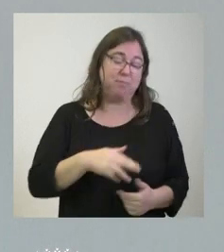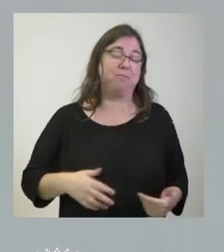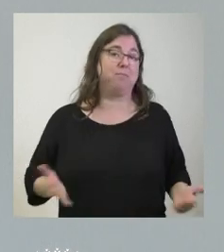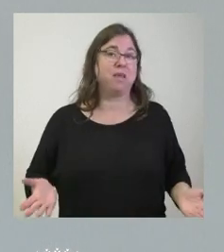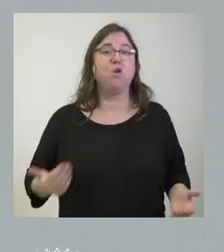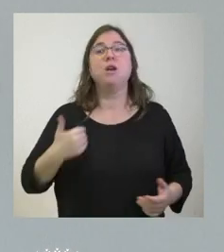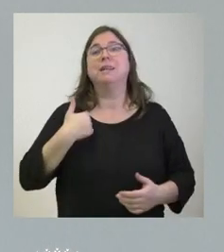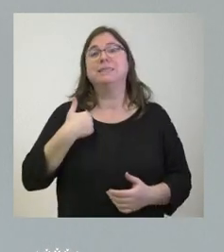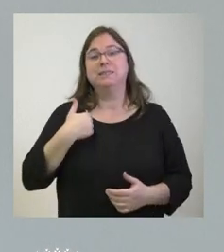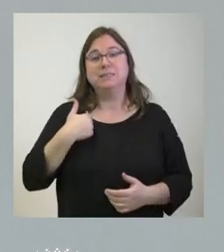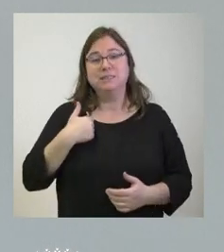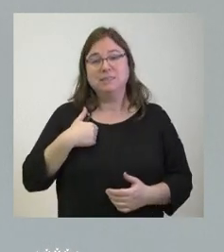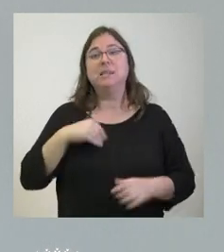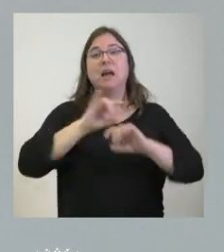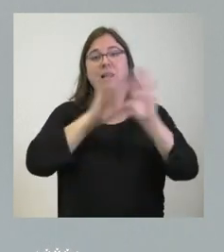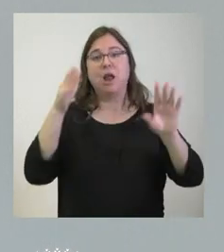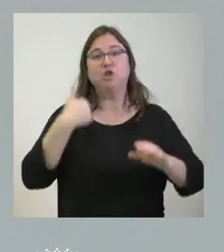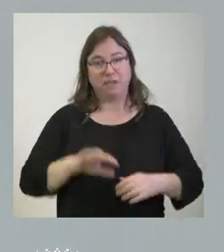entiendo que sí lo hemos aclarado